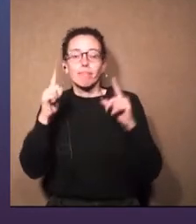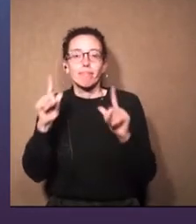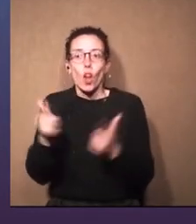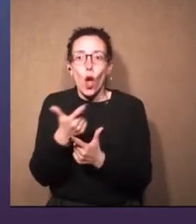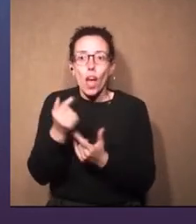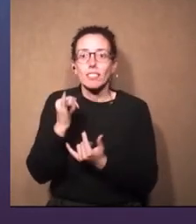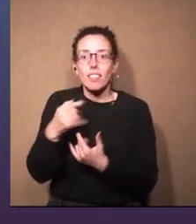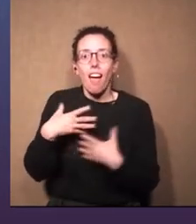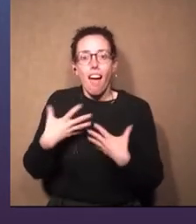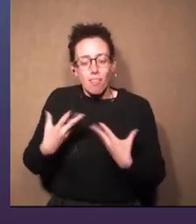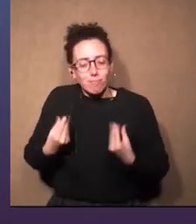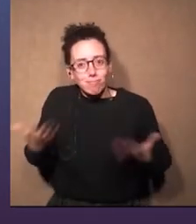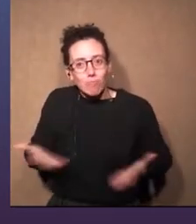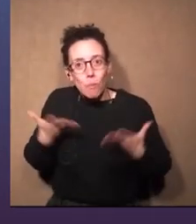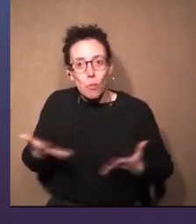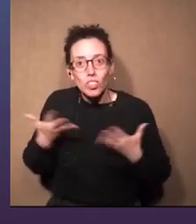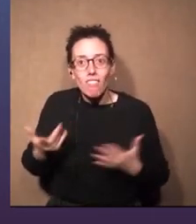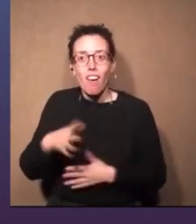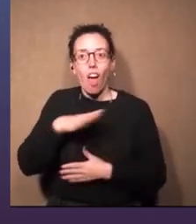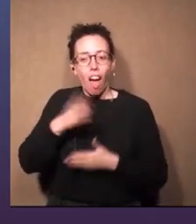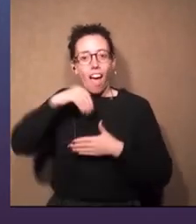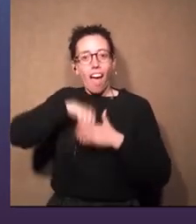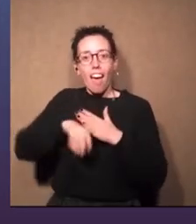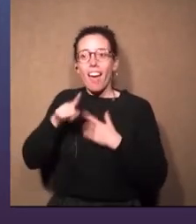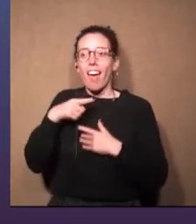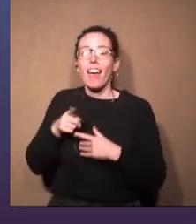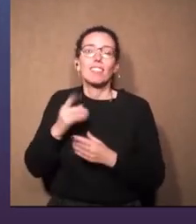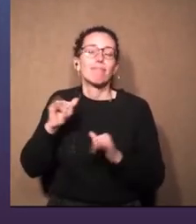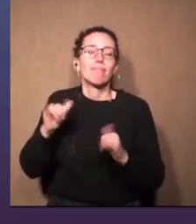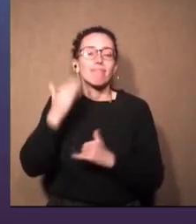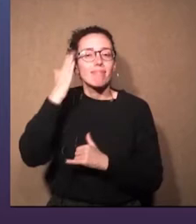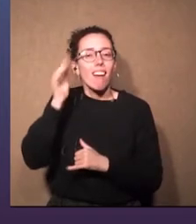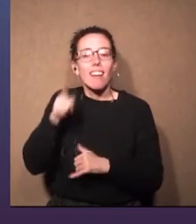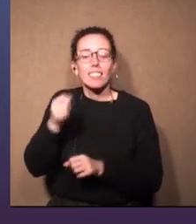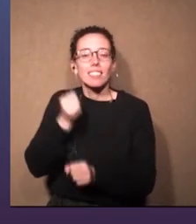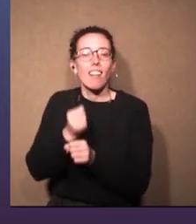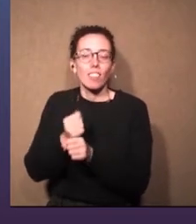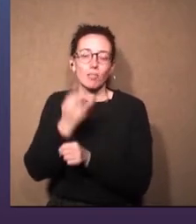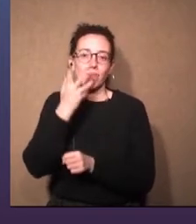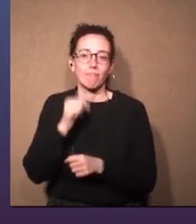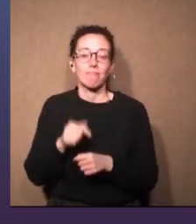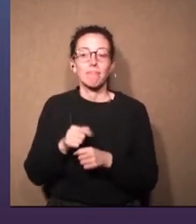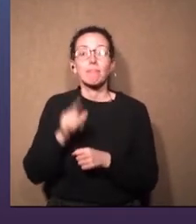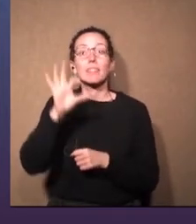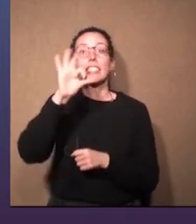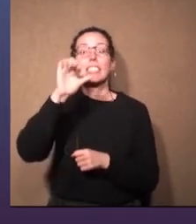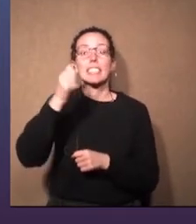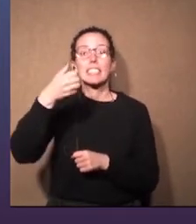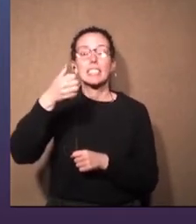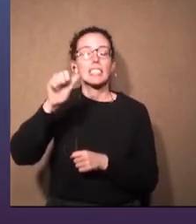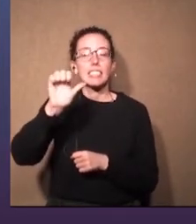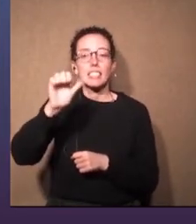Si uno está motivado es cuando estás en donde tenés que estar, ¿no? ¿Sebastián?